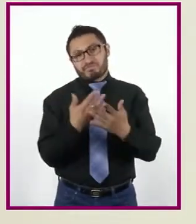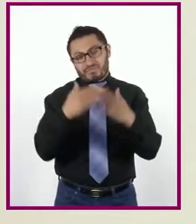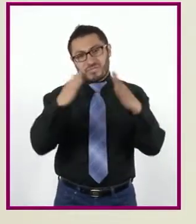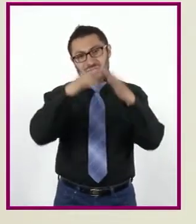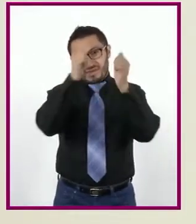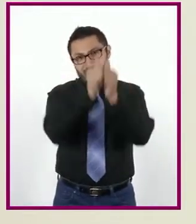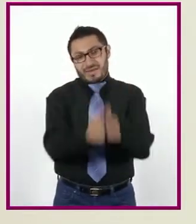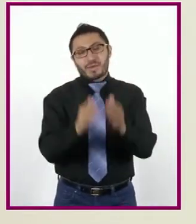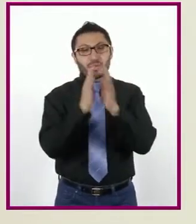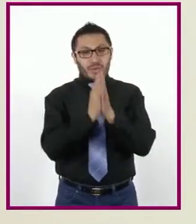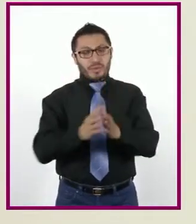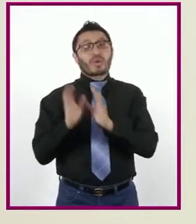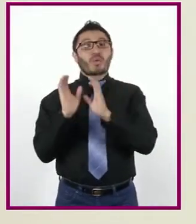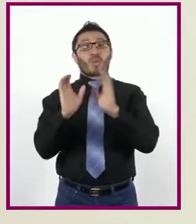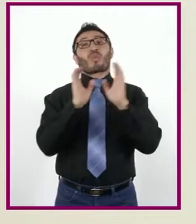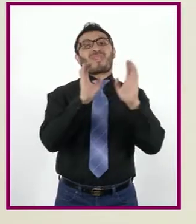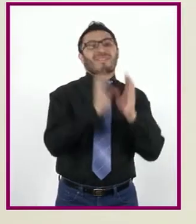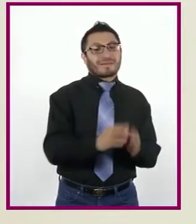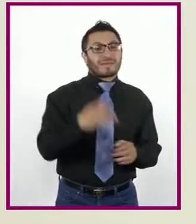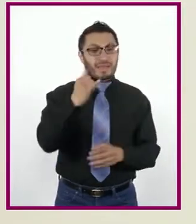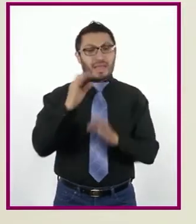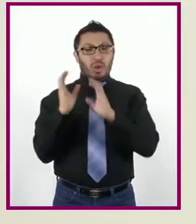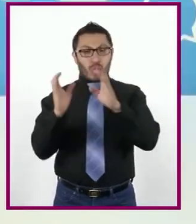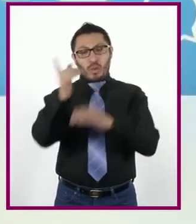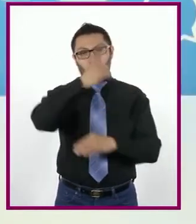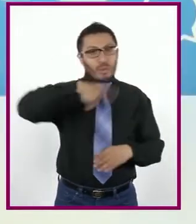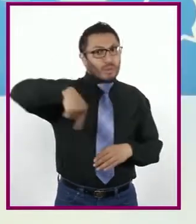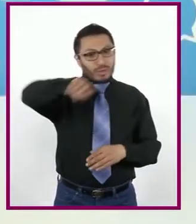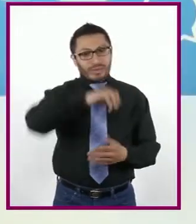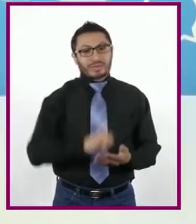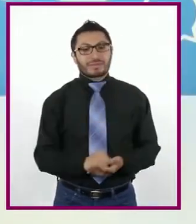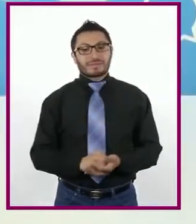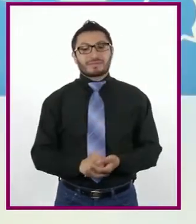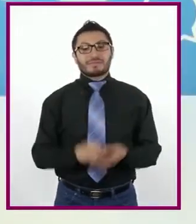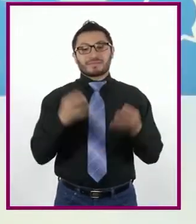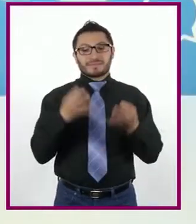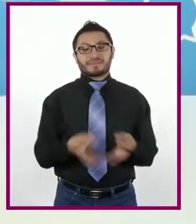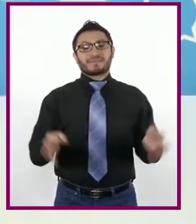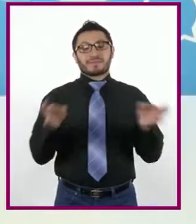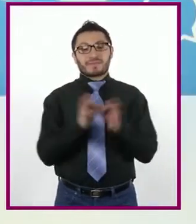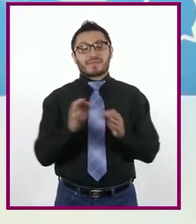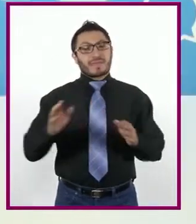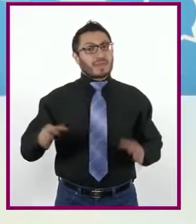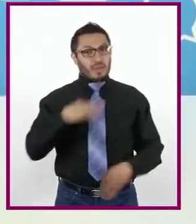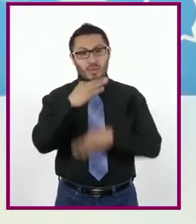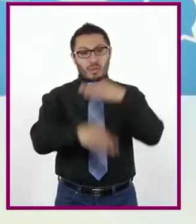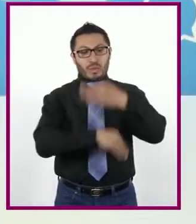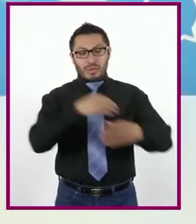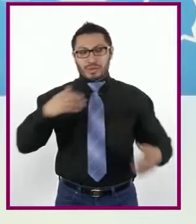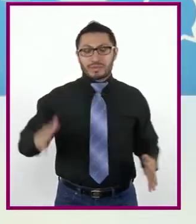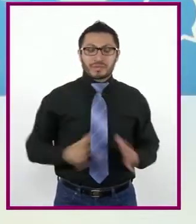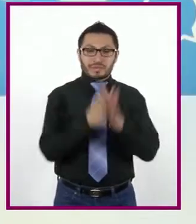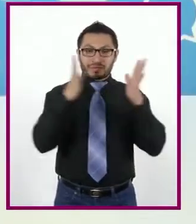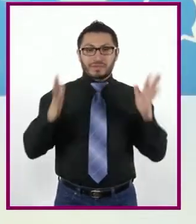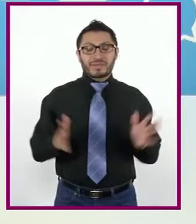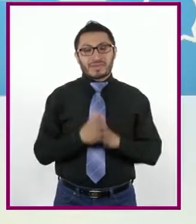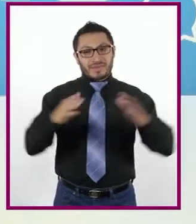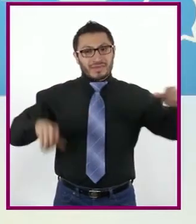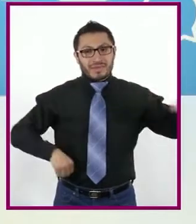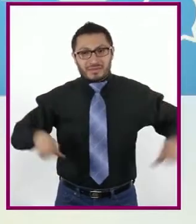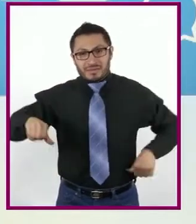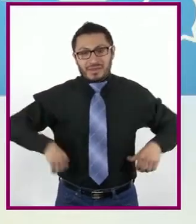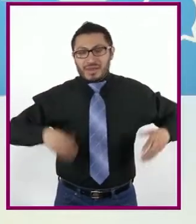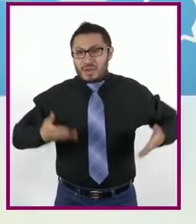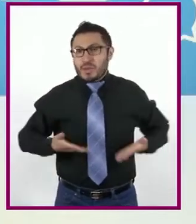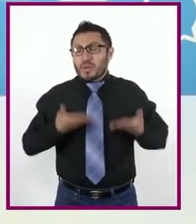en casa, cuidándonos y cuidando a los demás. Es importante que participen en las actividades que les proponemos a